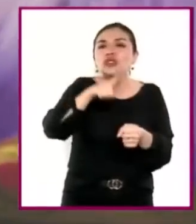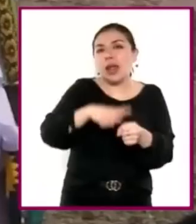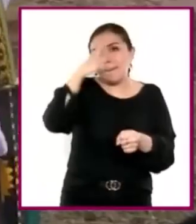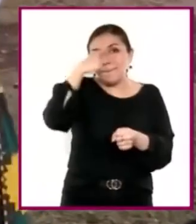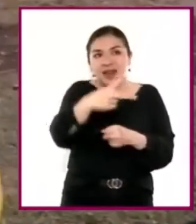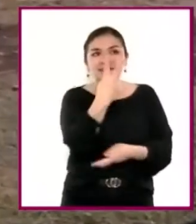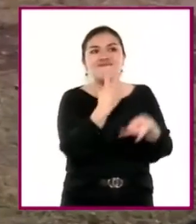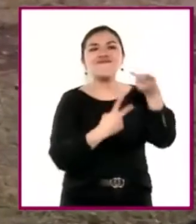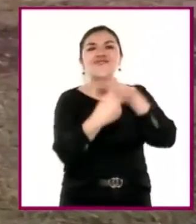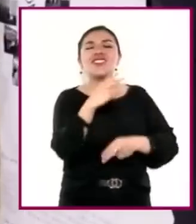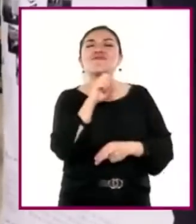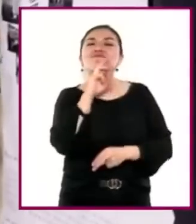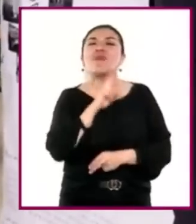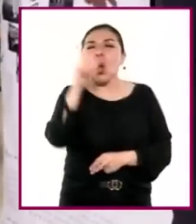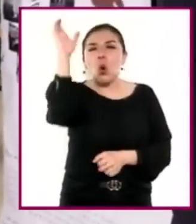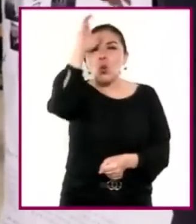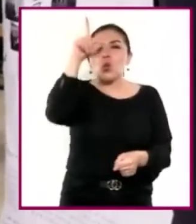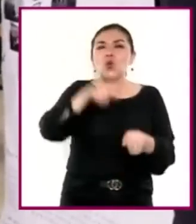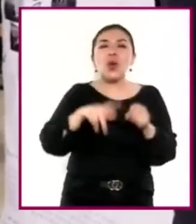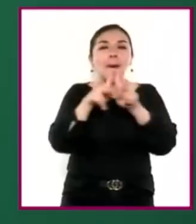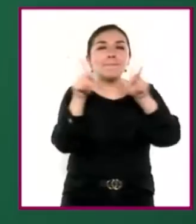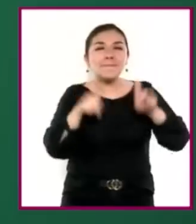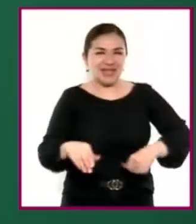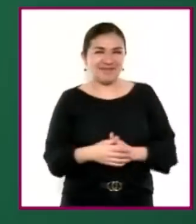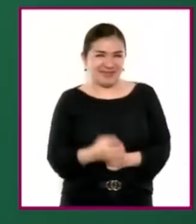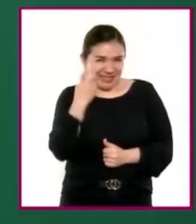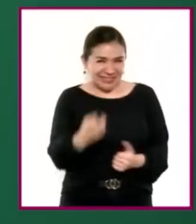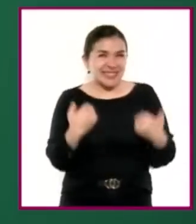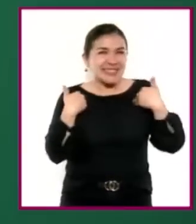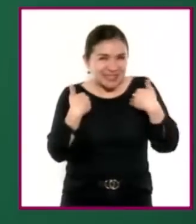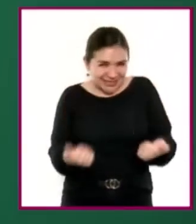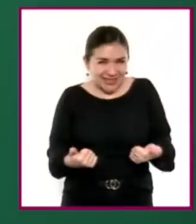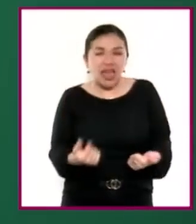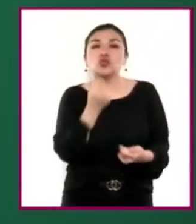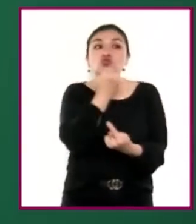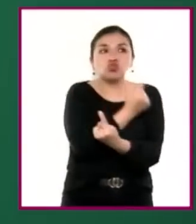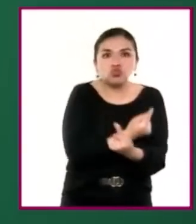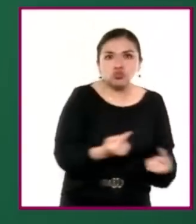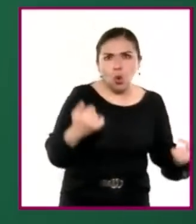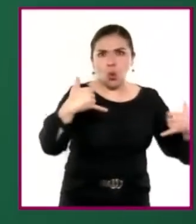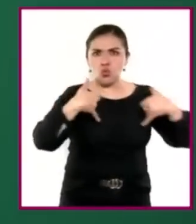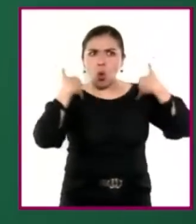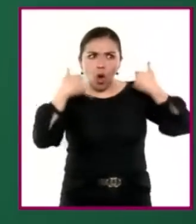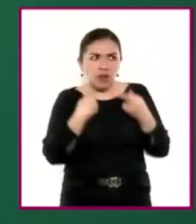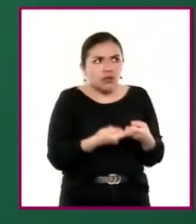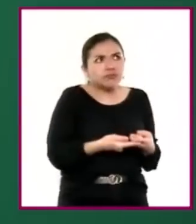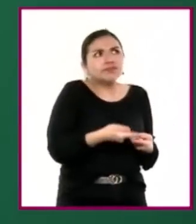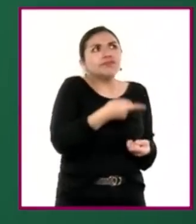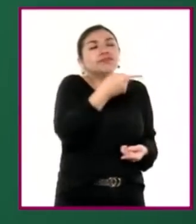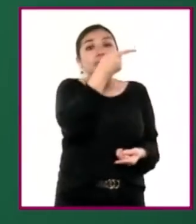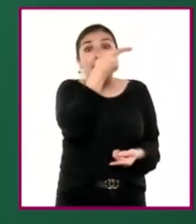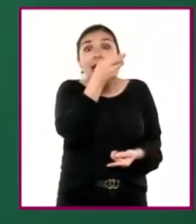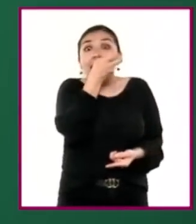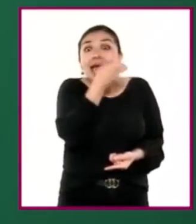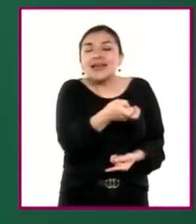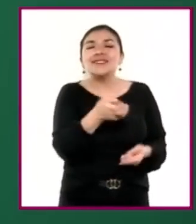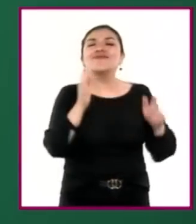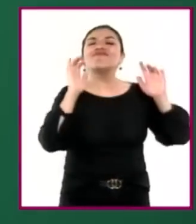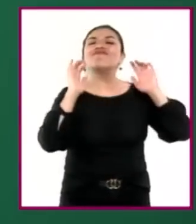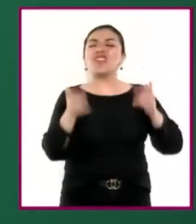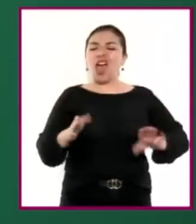a la consolidación de una cultura de paz. Con estos antecedentes, niñas, niños y adolescentes